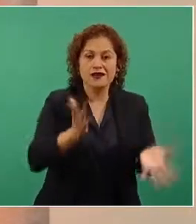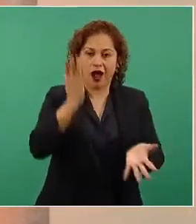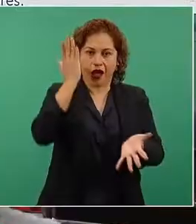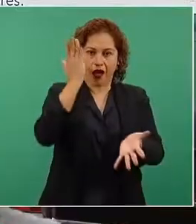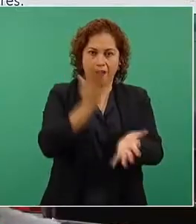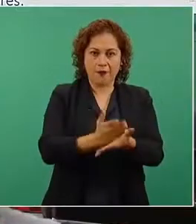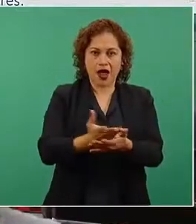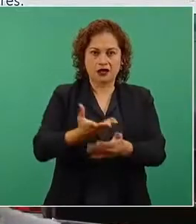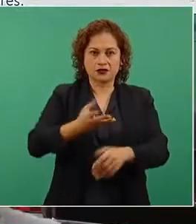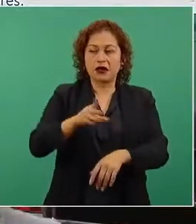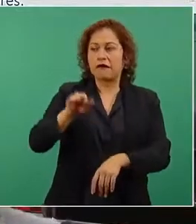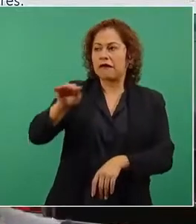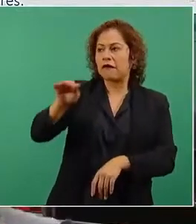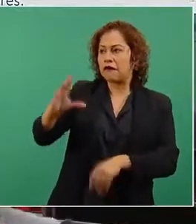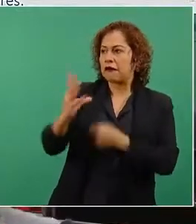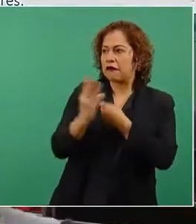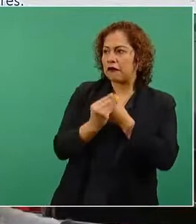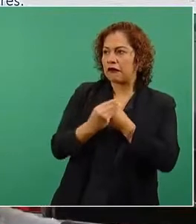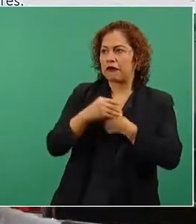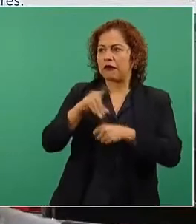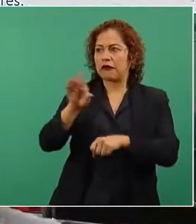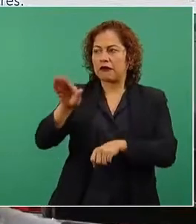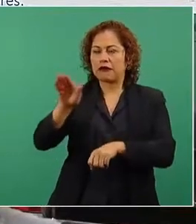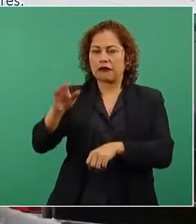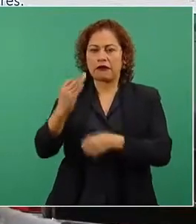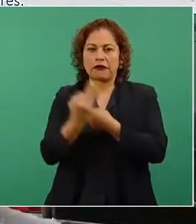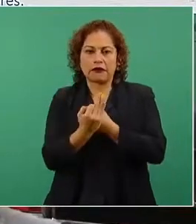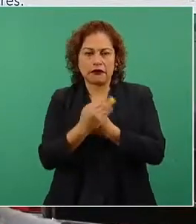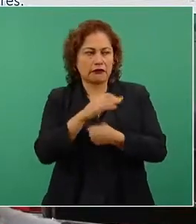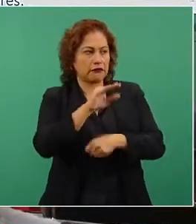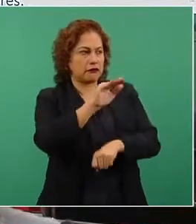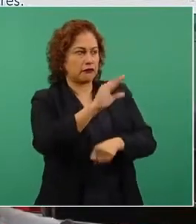de financiar, ¿no?